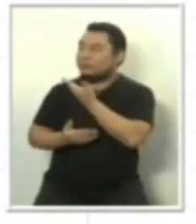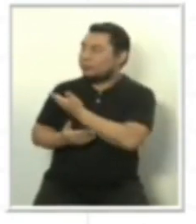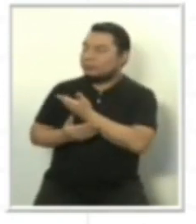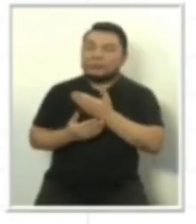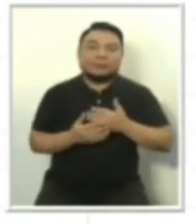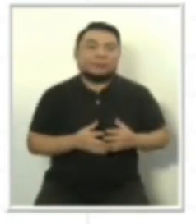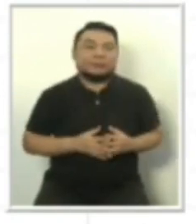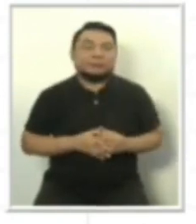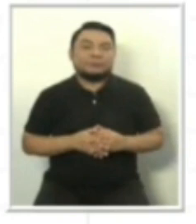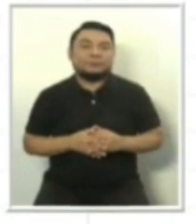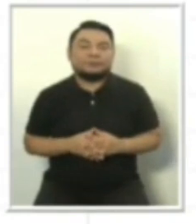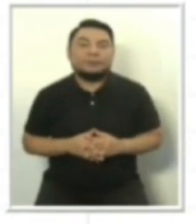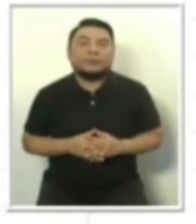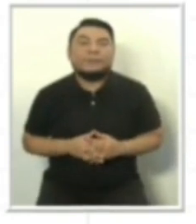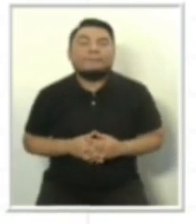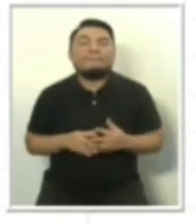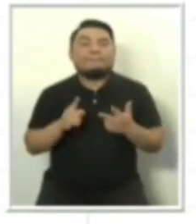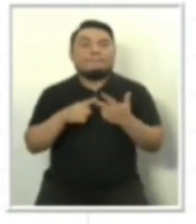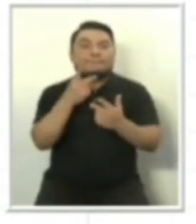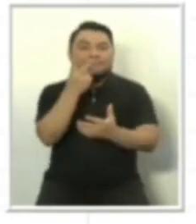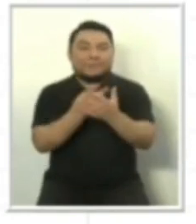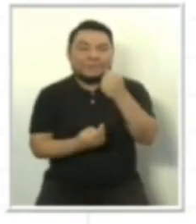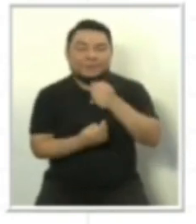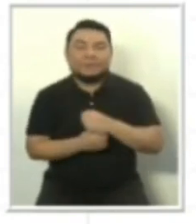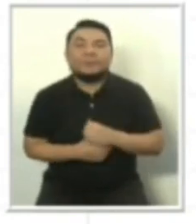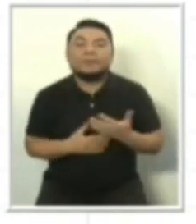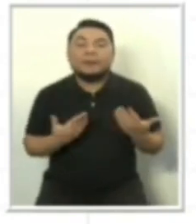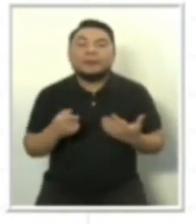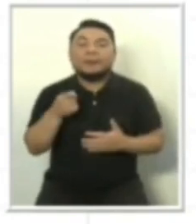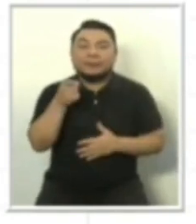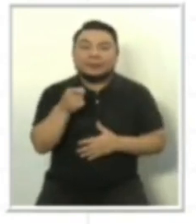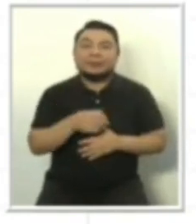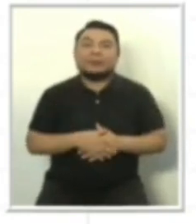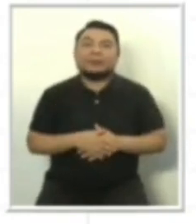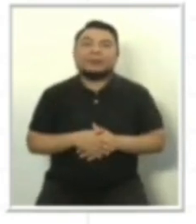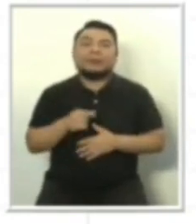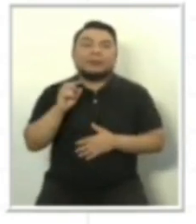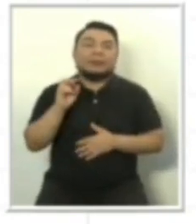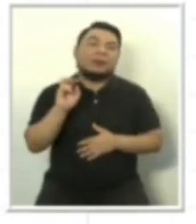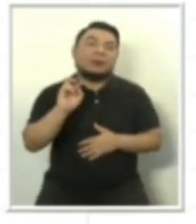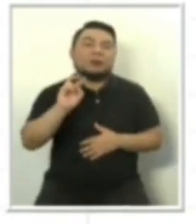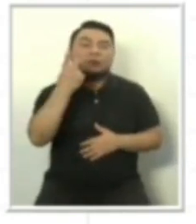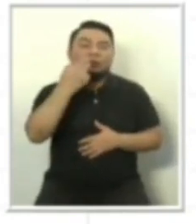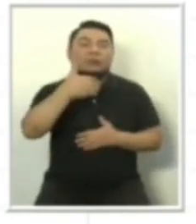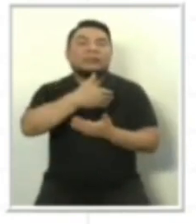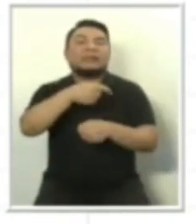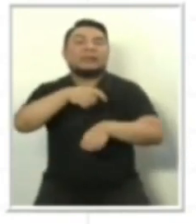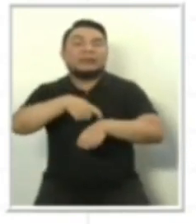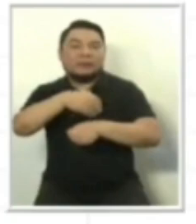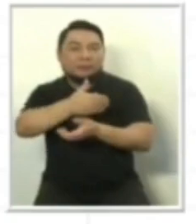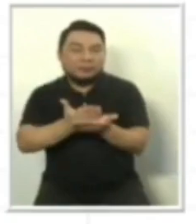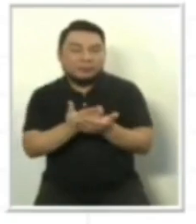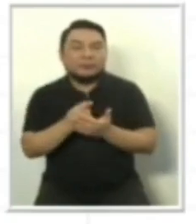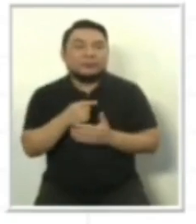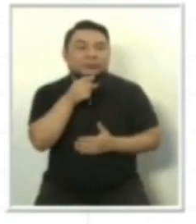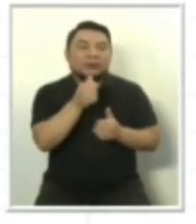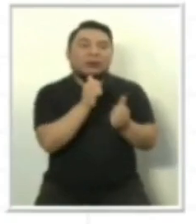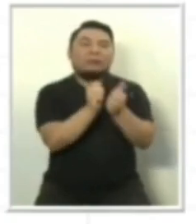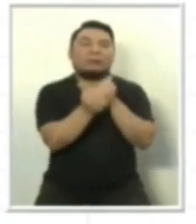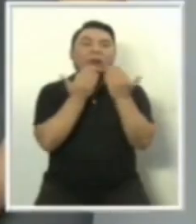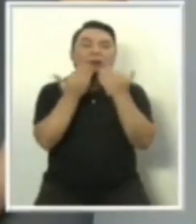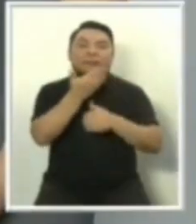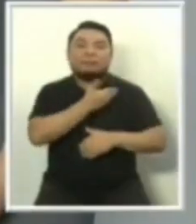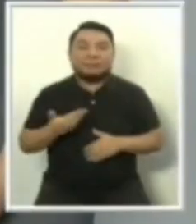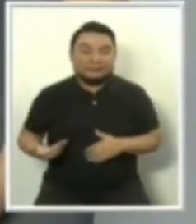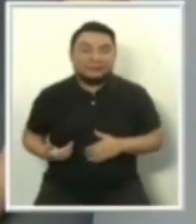Cristiano, el PPC es la tercera dupla. Estamos hablando del segundo bloque de la primera fecha de los debates presidenciales.